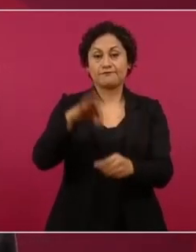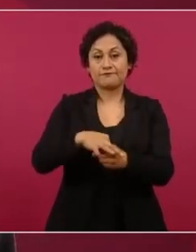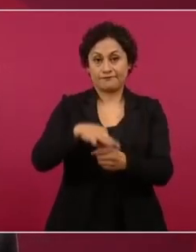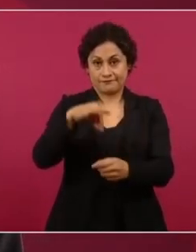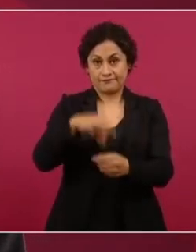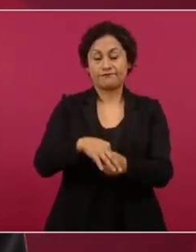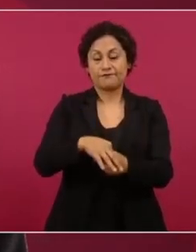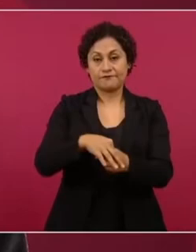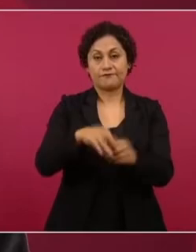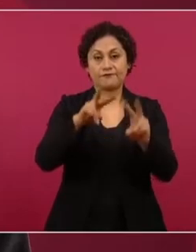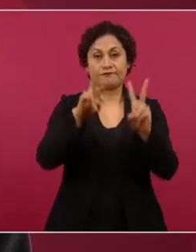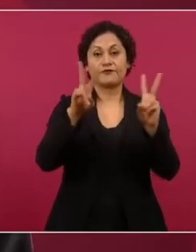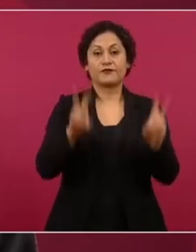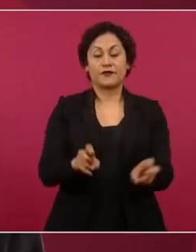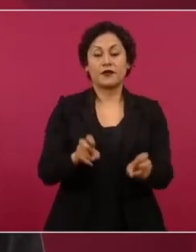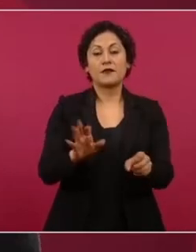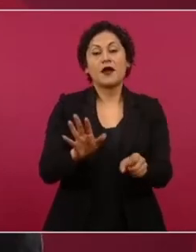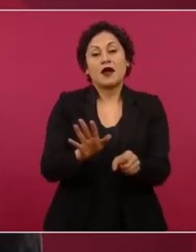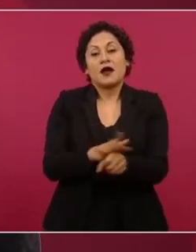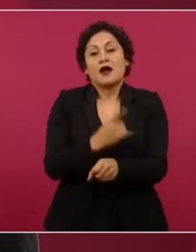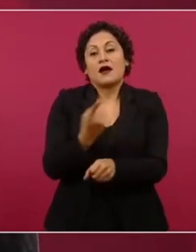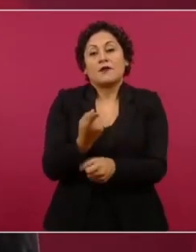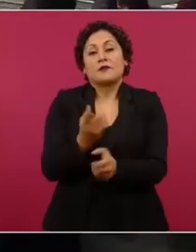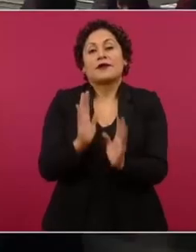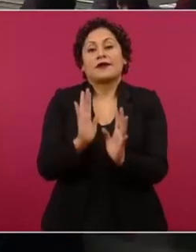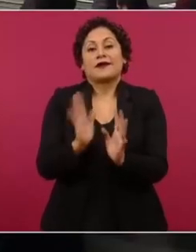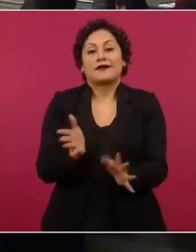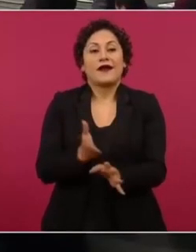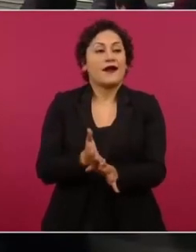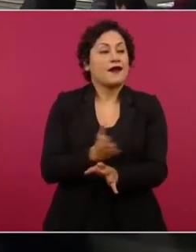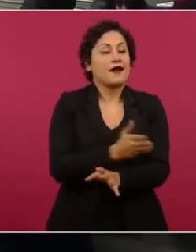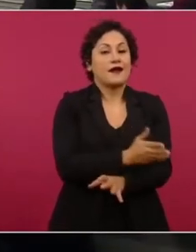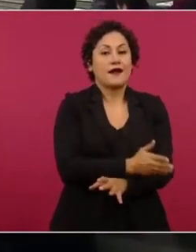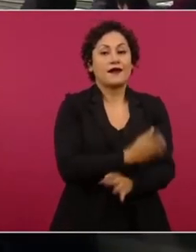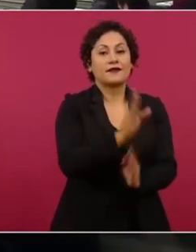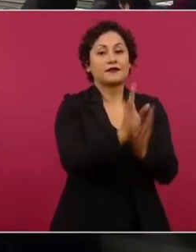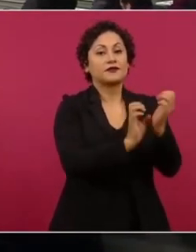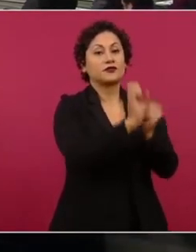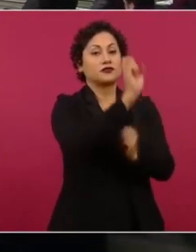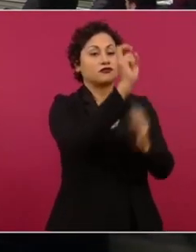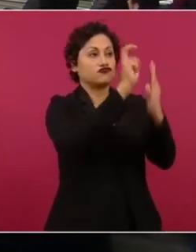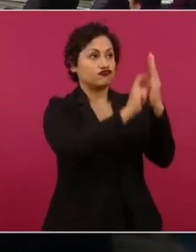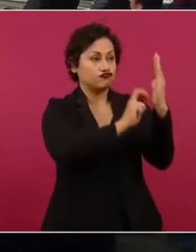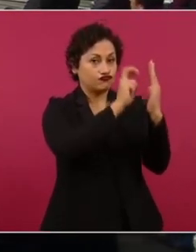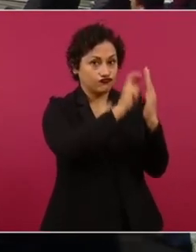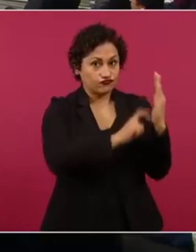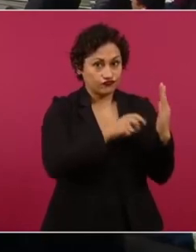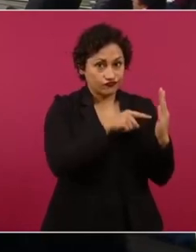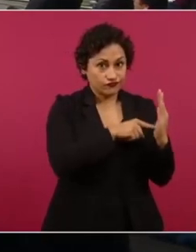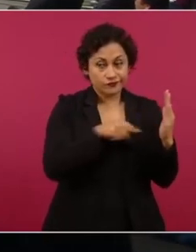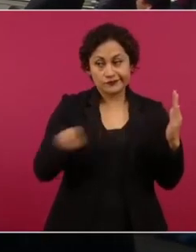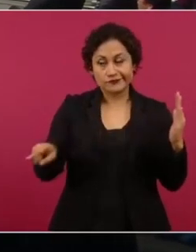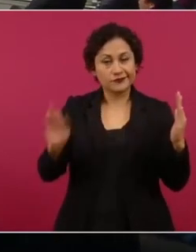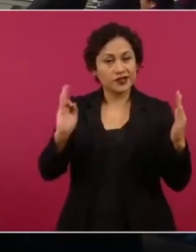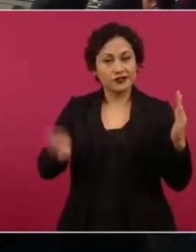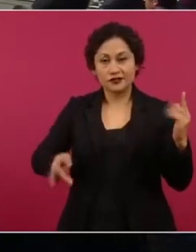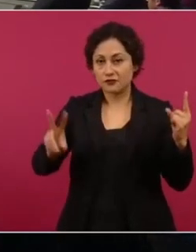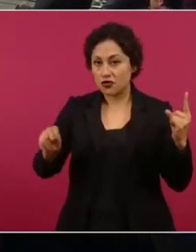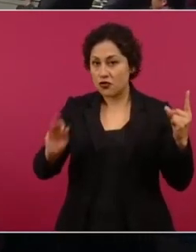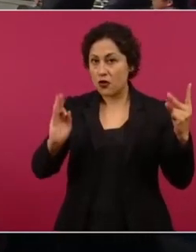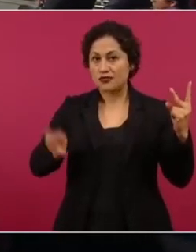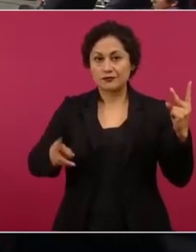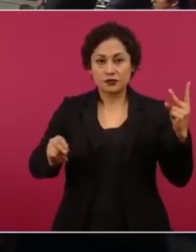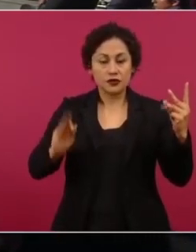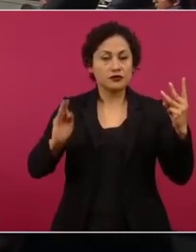reforma constitucional, como lo hemos venido diciendo, requería de